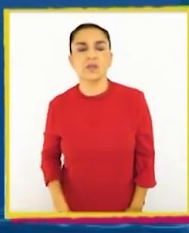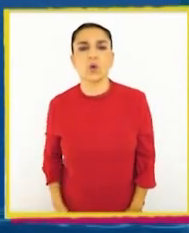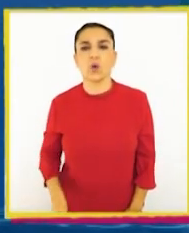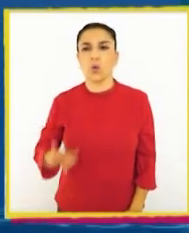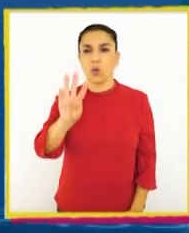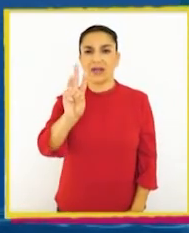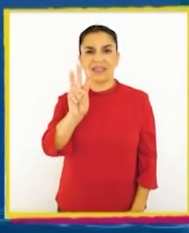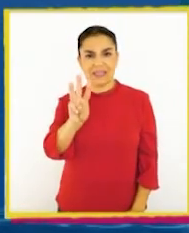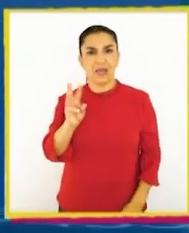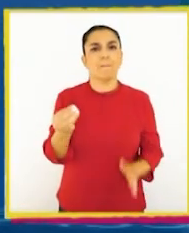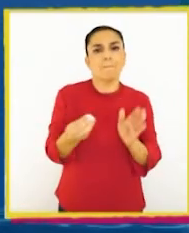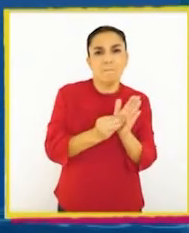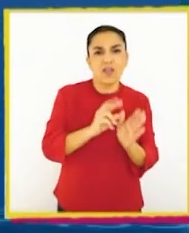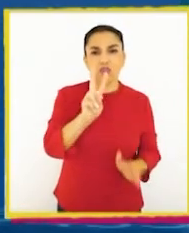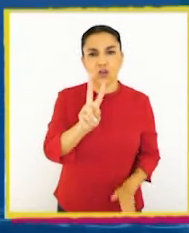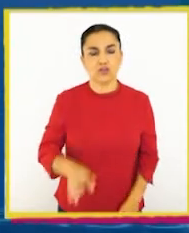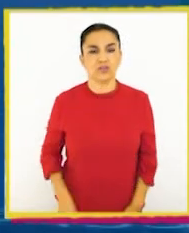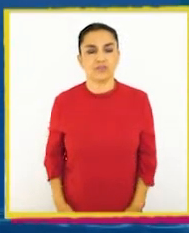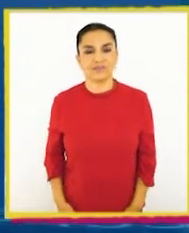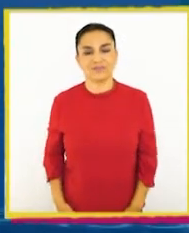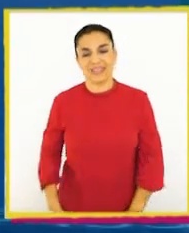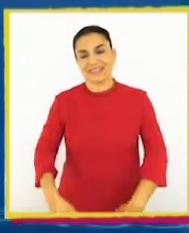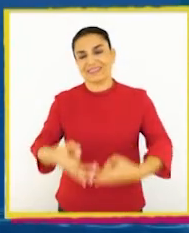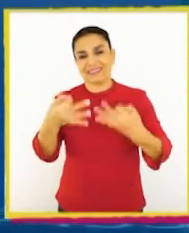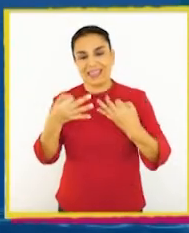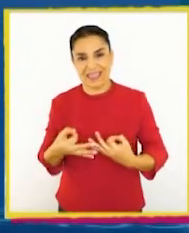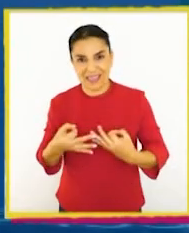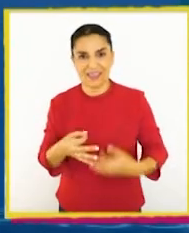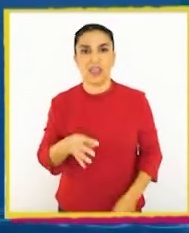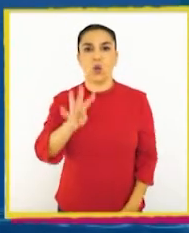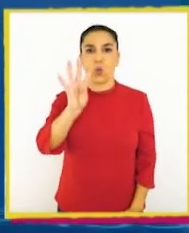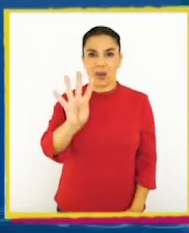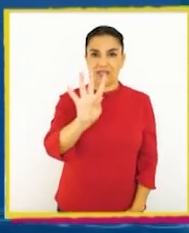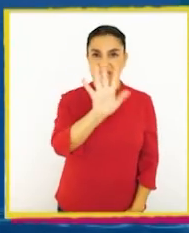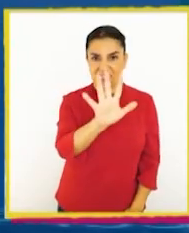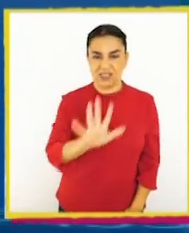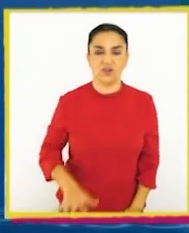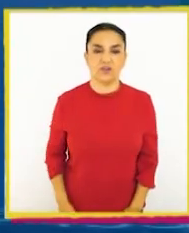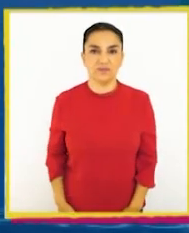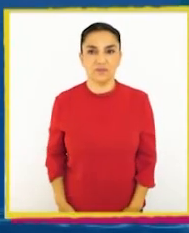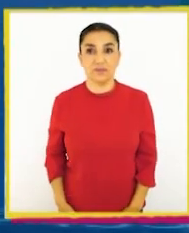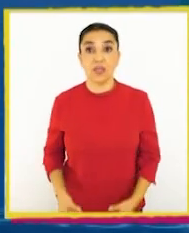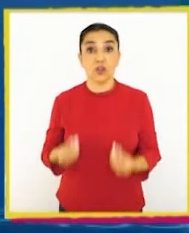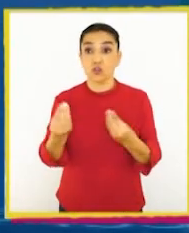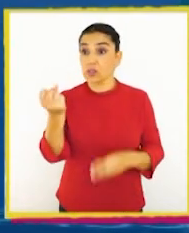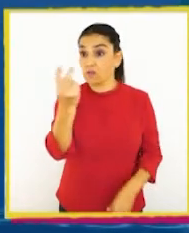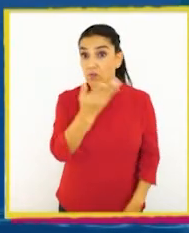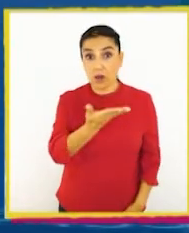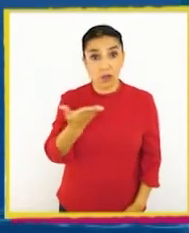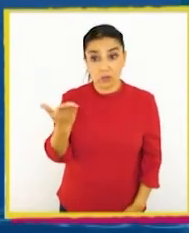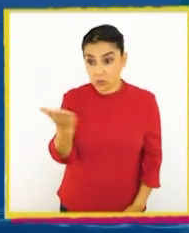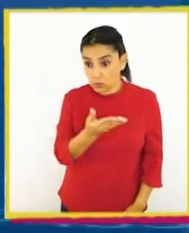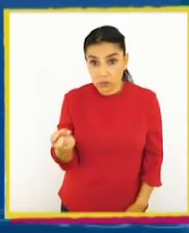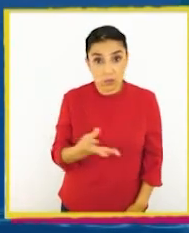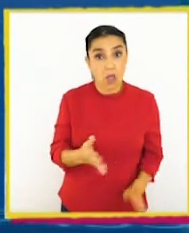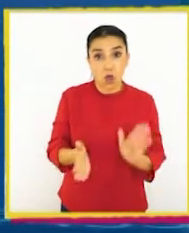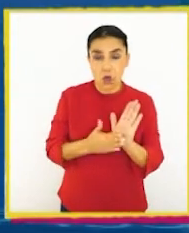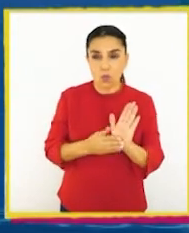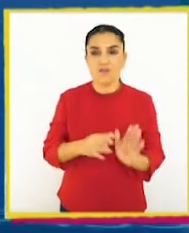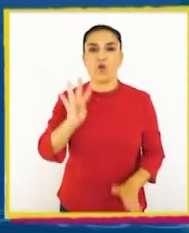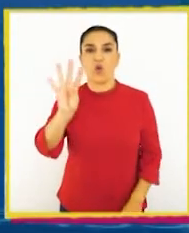¿cuánto es cuarenta y tres más dos? ¡Excelente! ¡Es cuarenta y cinco! Y nos queda la fracción que comprueba esto.